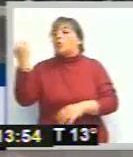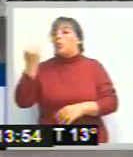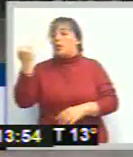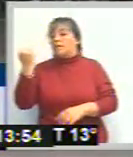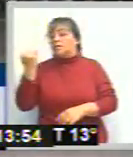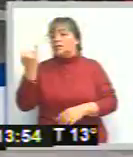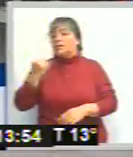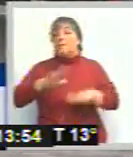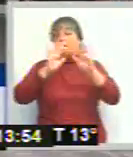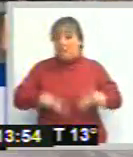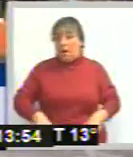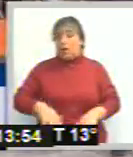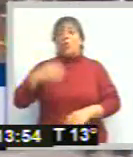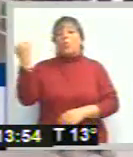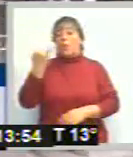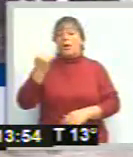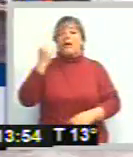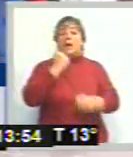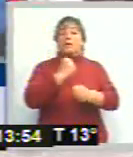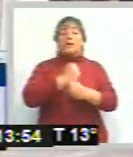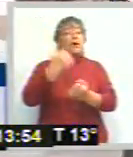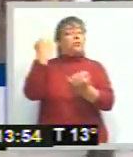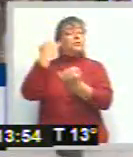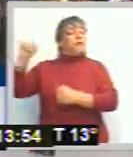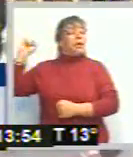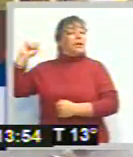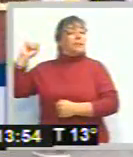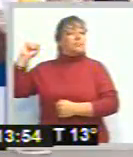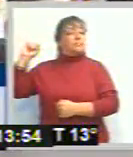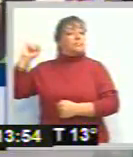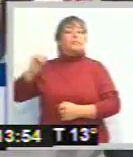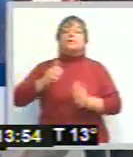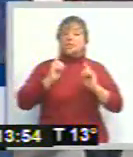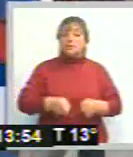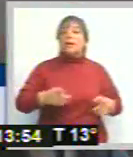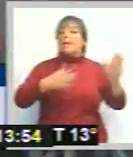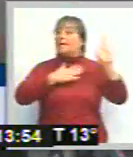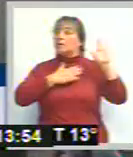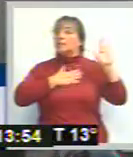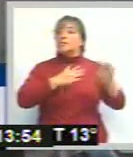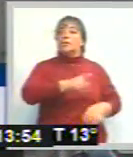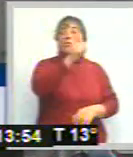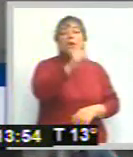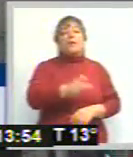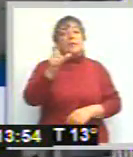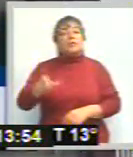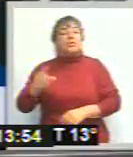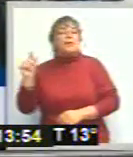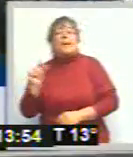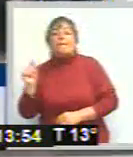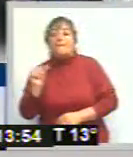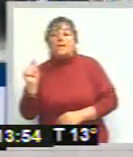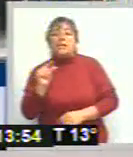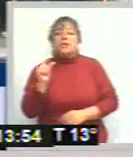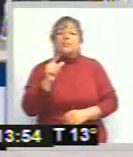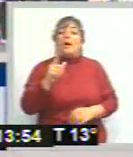El paro es el día jueves, sin asistencia a lugares de trabajo, dejando y garantizando la atención mínima en cuanto